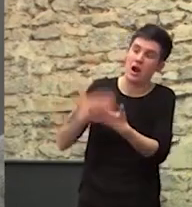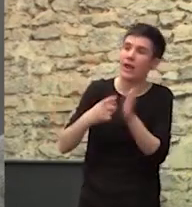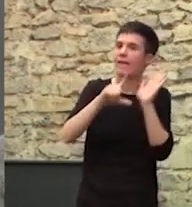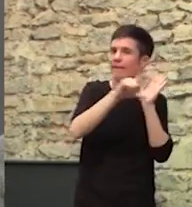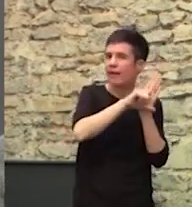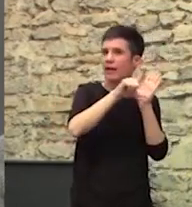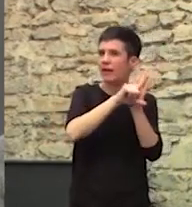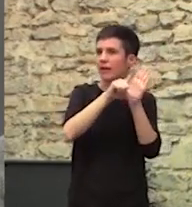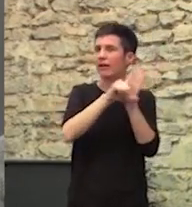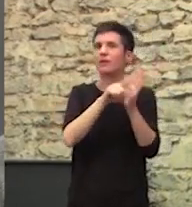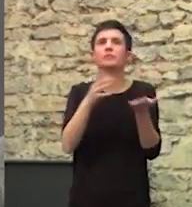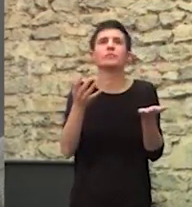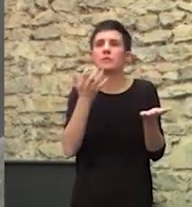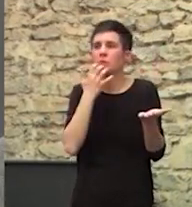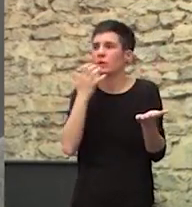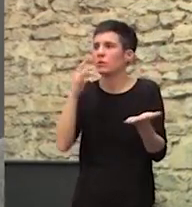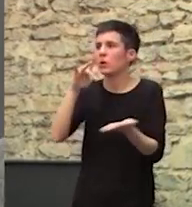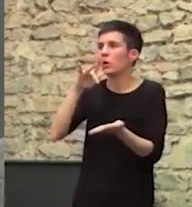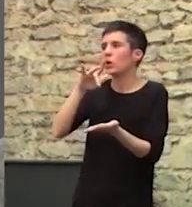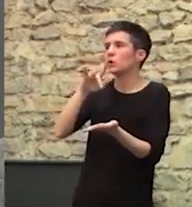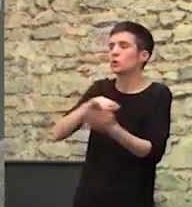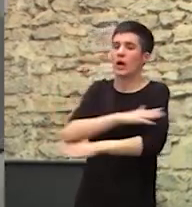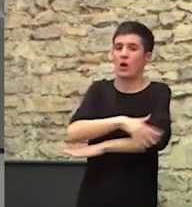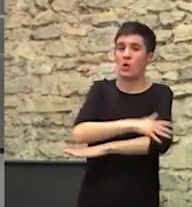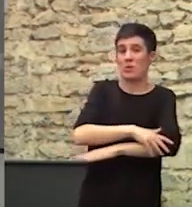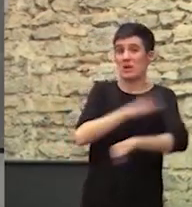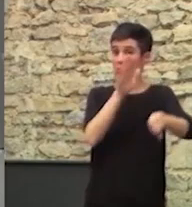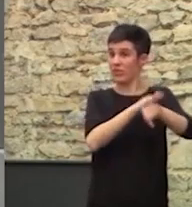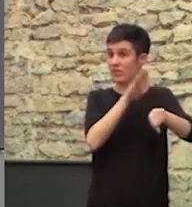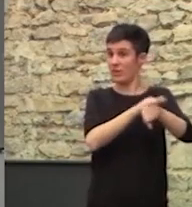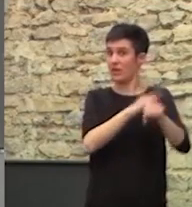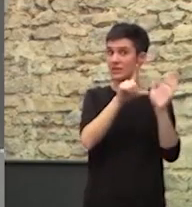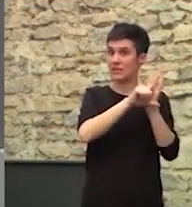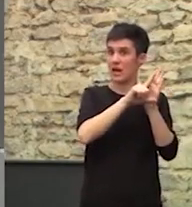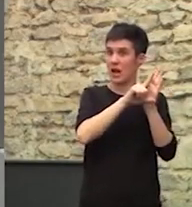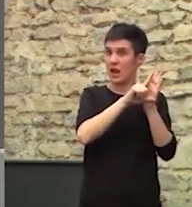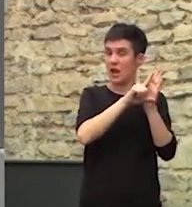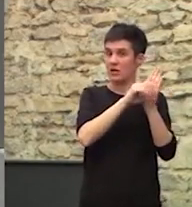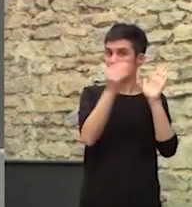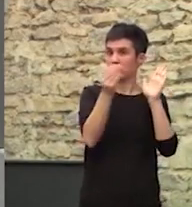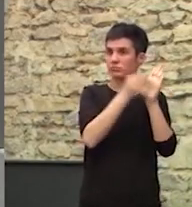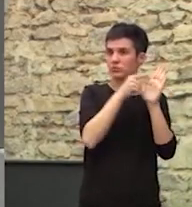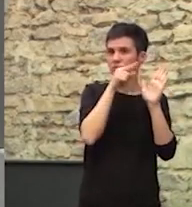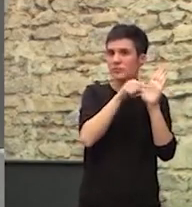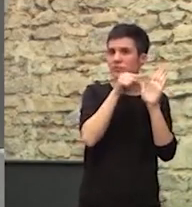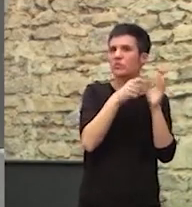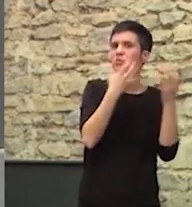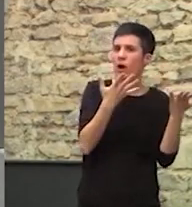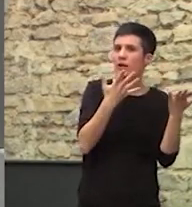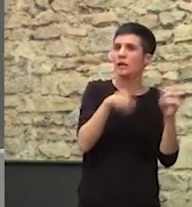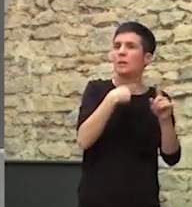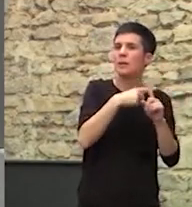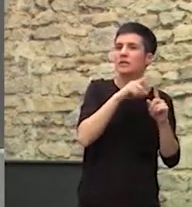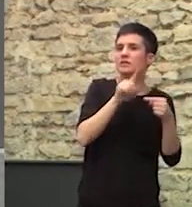momentos De gobierno De izquierdas Y que impacto Habían tenido O que Sí